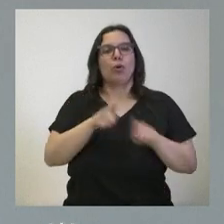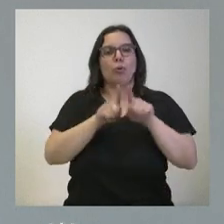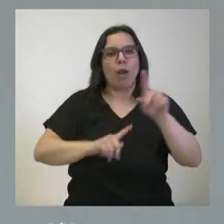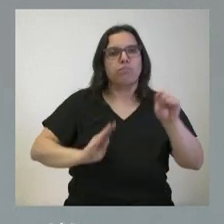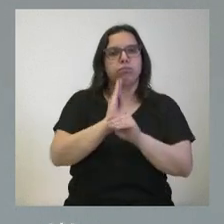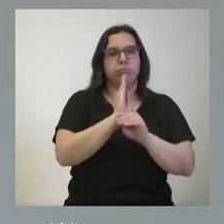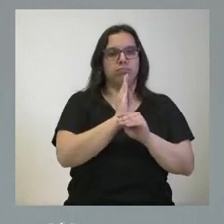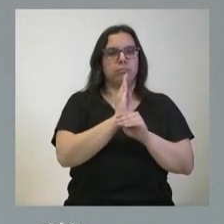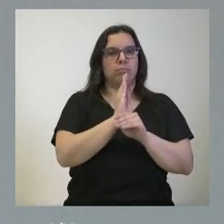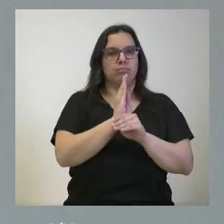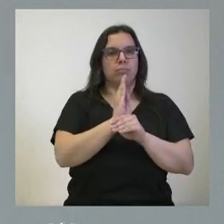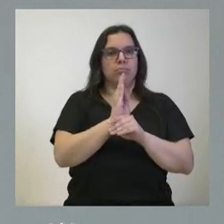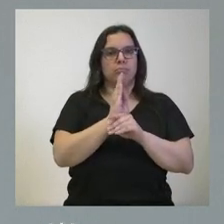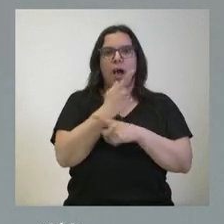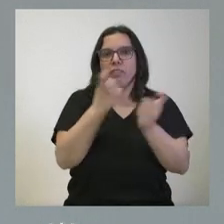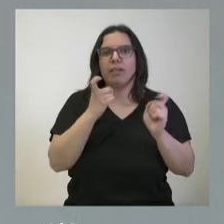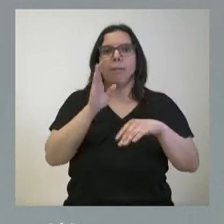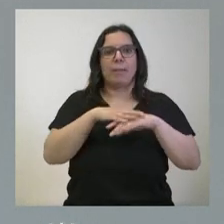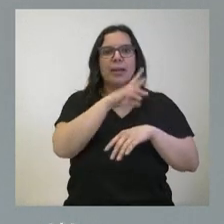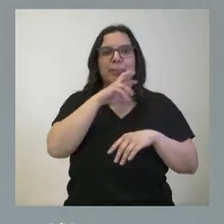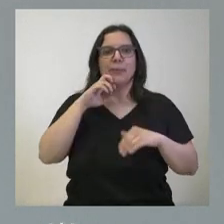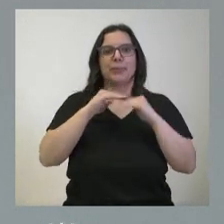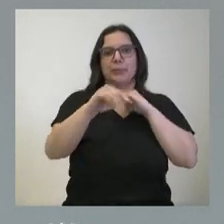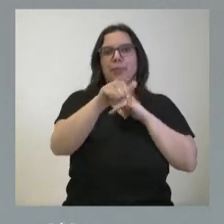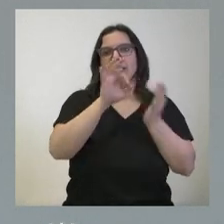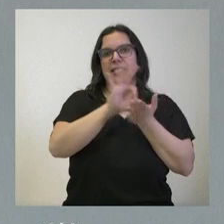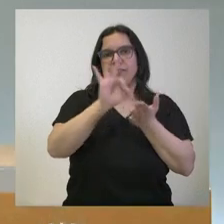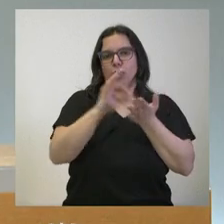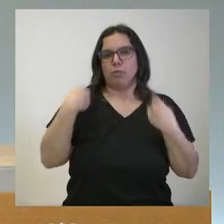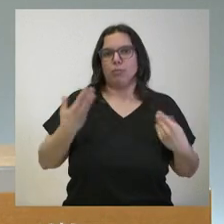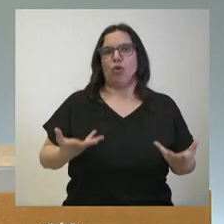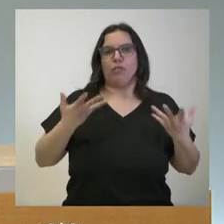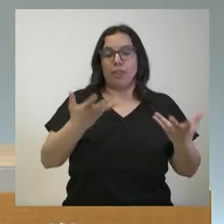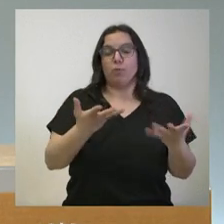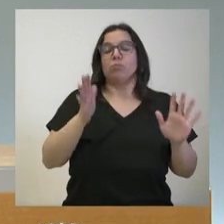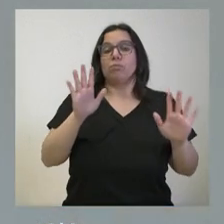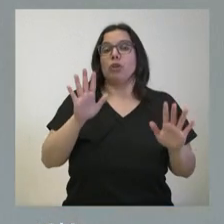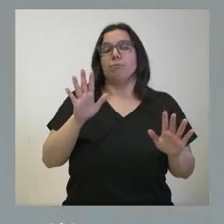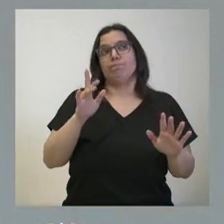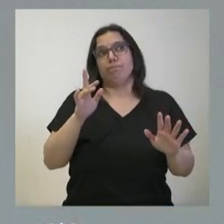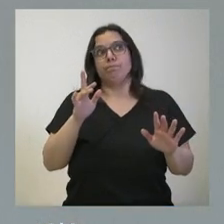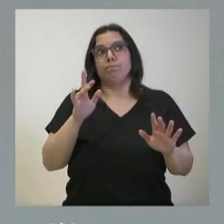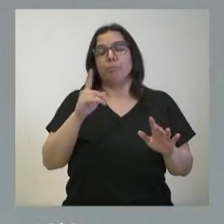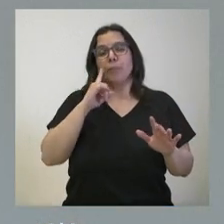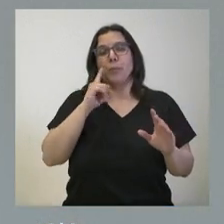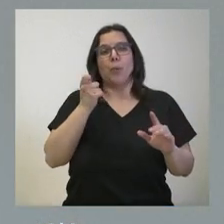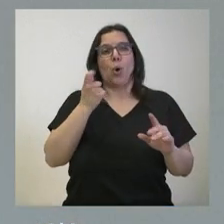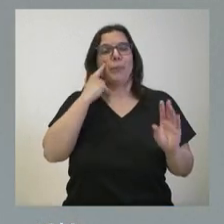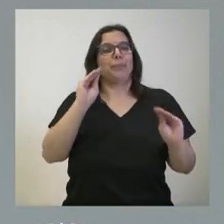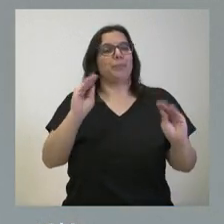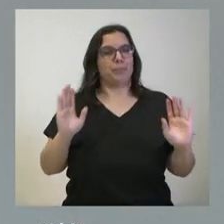que resulten convenientes para mantener ese servicio que ofrecemos. Sí que nos llama la atención